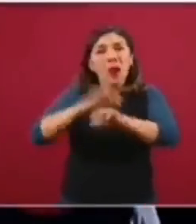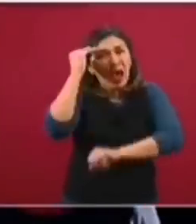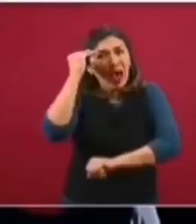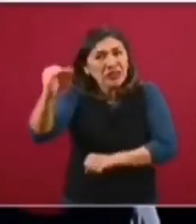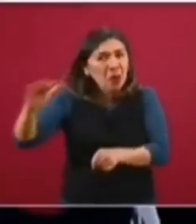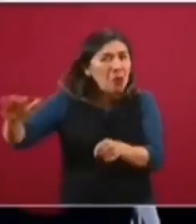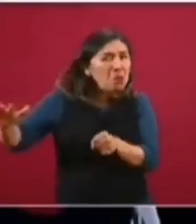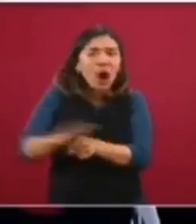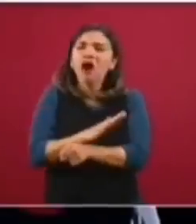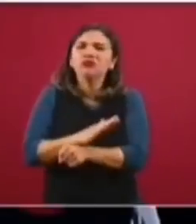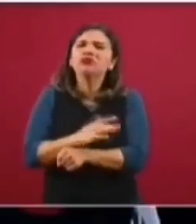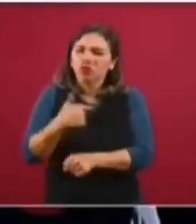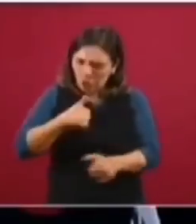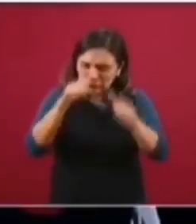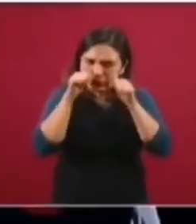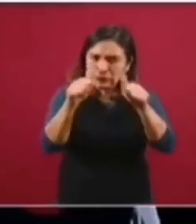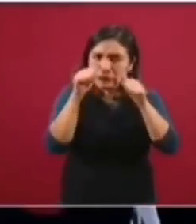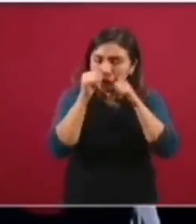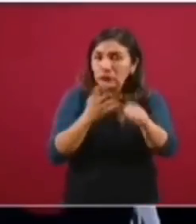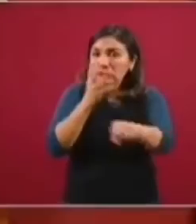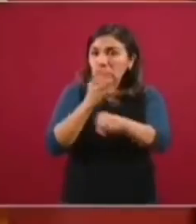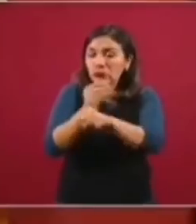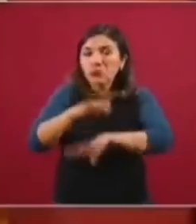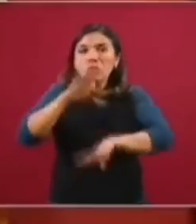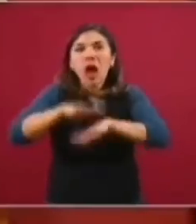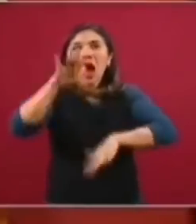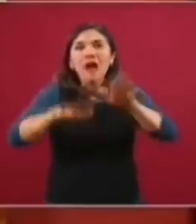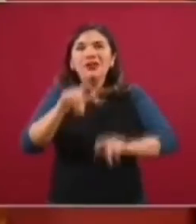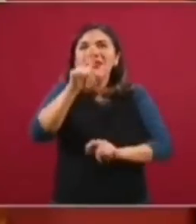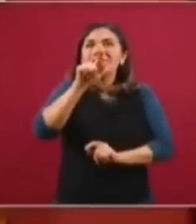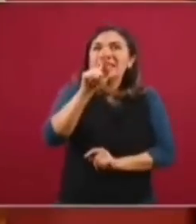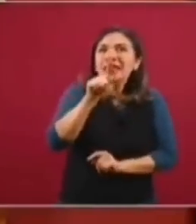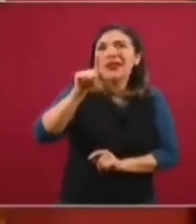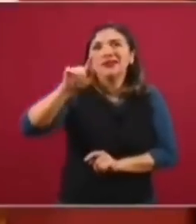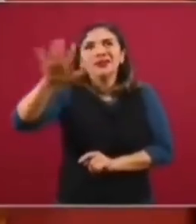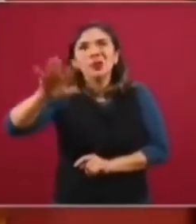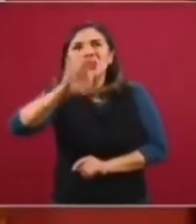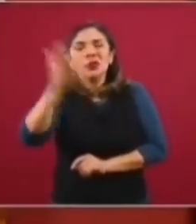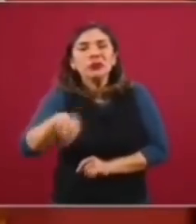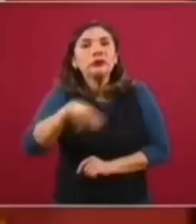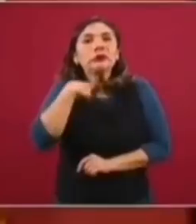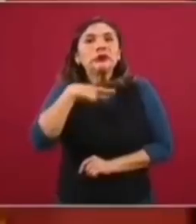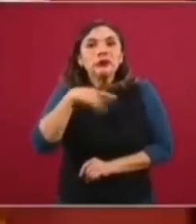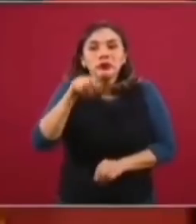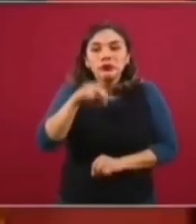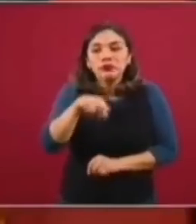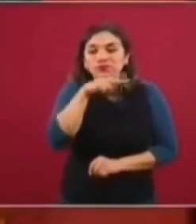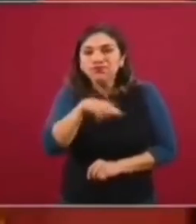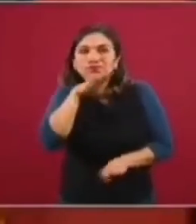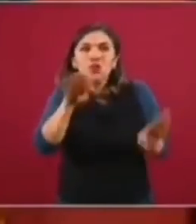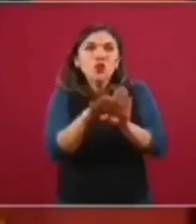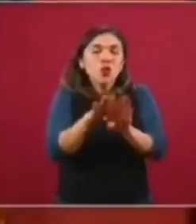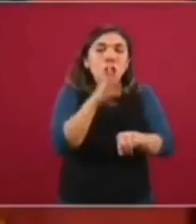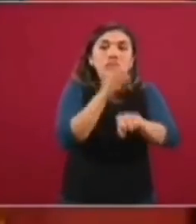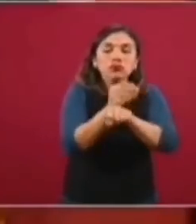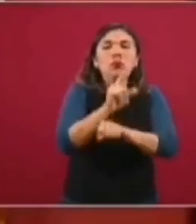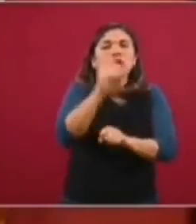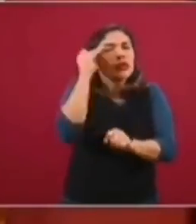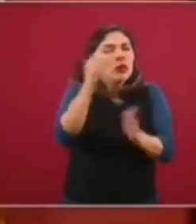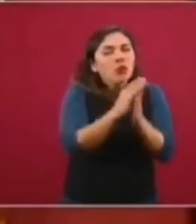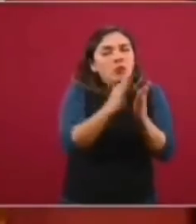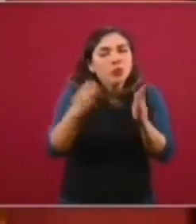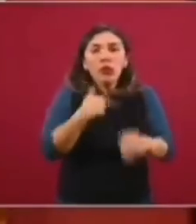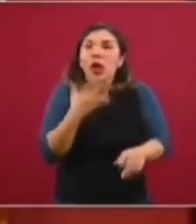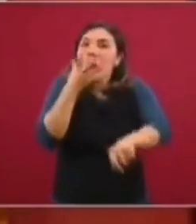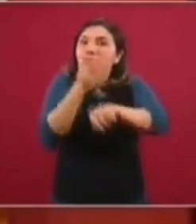Hemos llegado a tener, desde luego, estos números arriba del 70, 75 por ciento que nos empiezan a preocupar, pero es por un tiempo y se